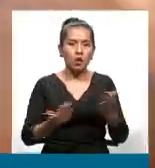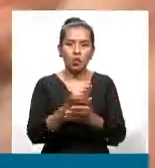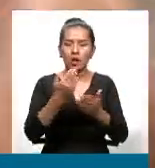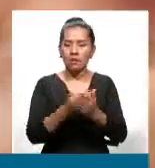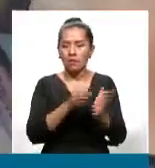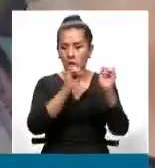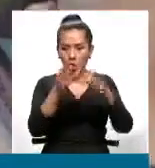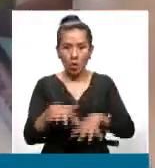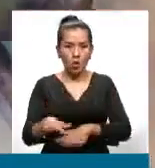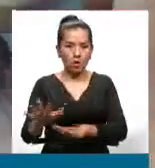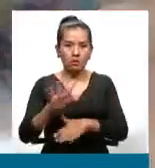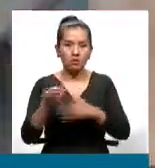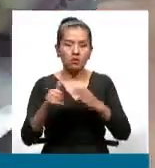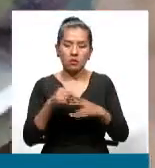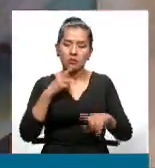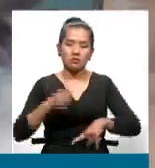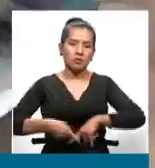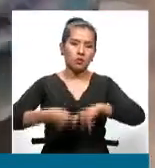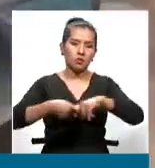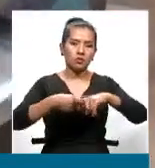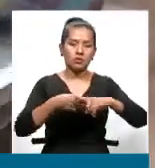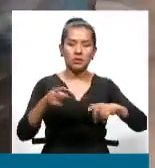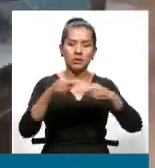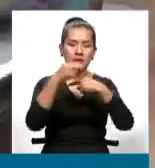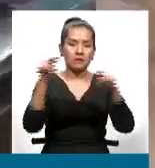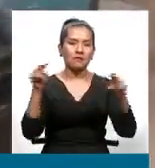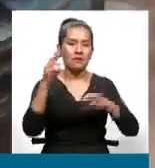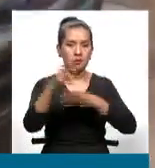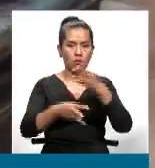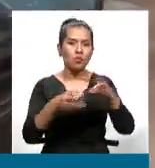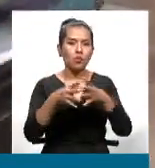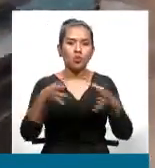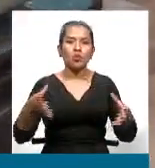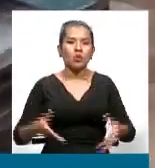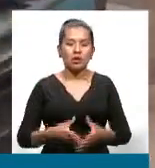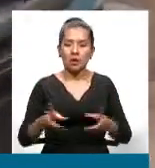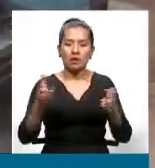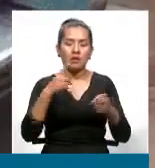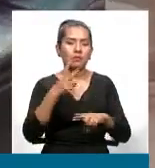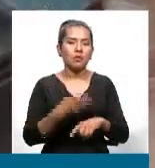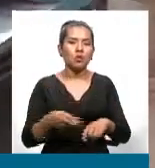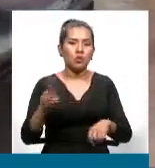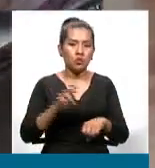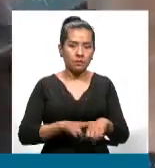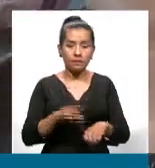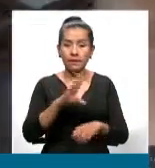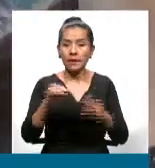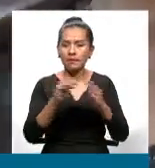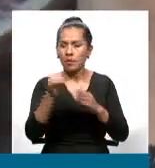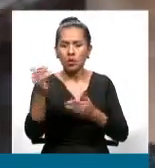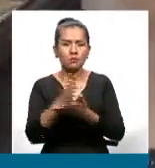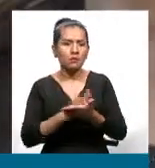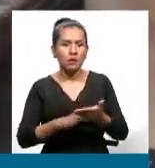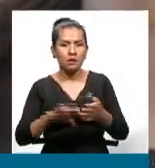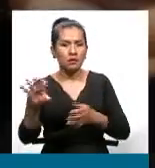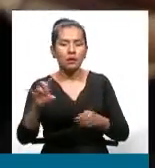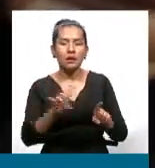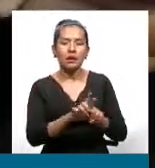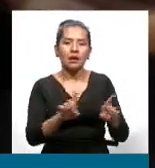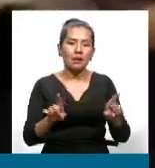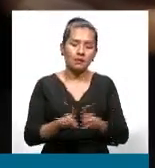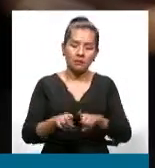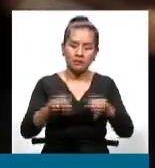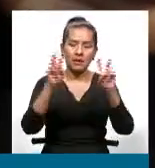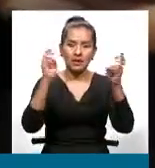que justamente restringían a nivel mundial una normalización y por otro lado también estamos con este